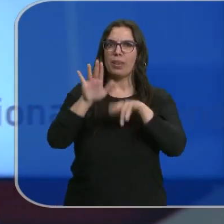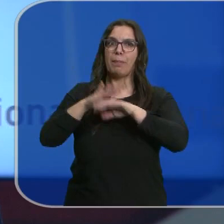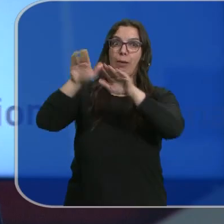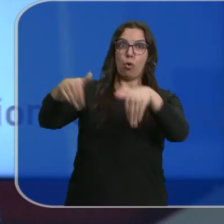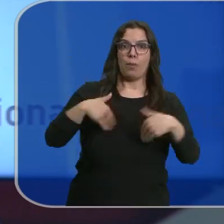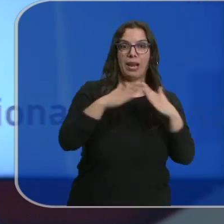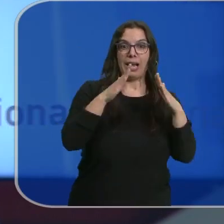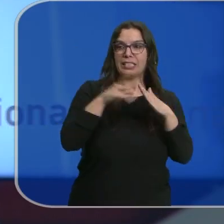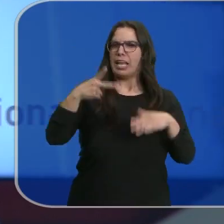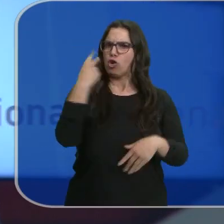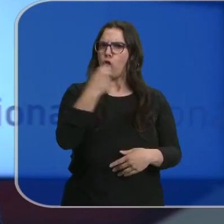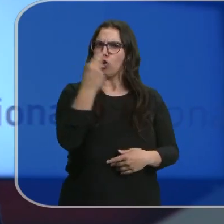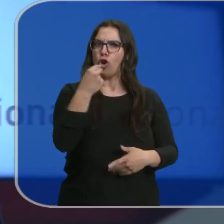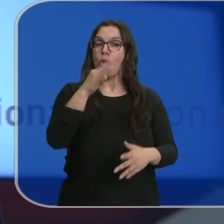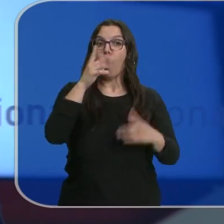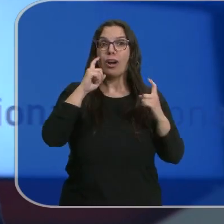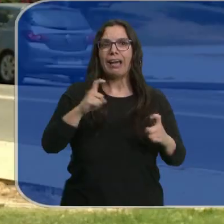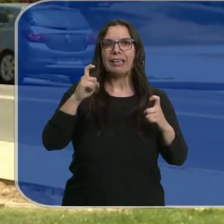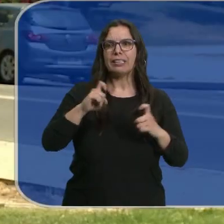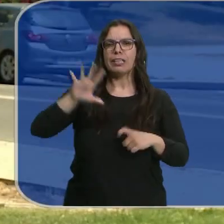han intentado secuestrarla. Fátima Pérez.